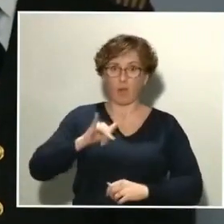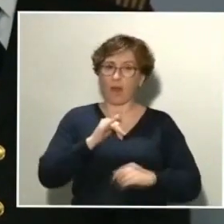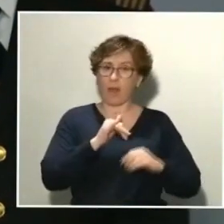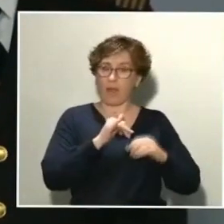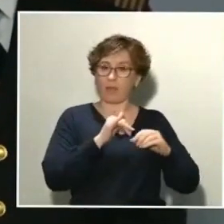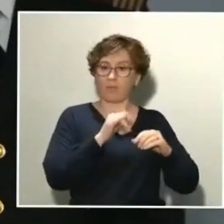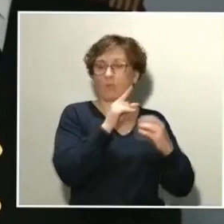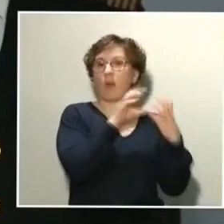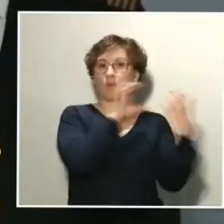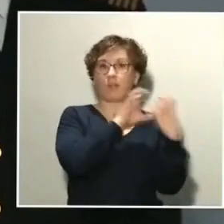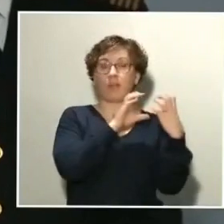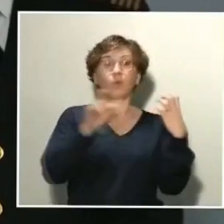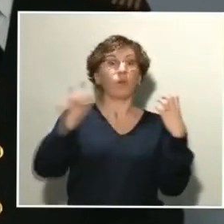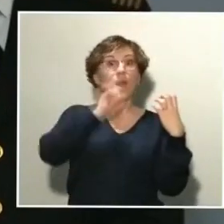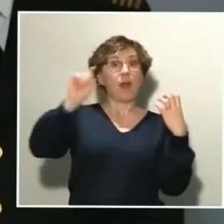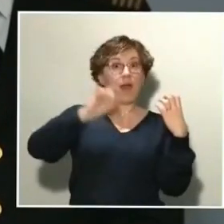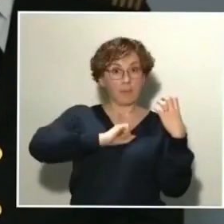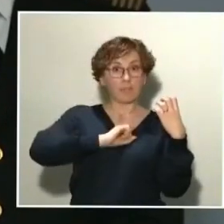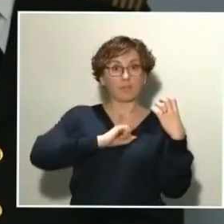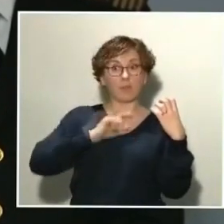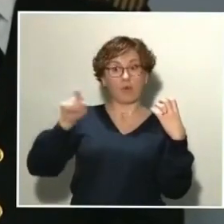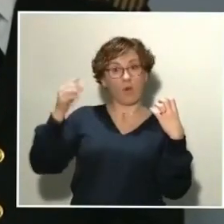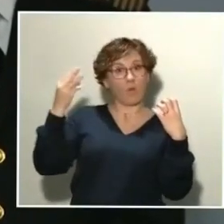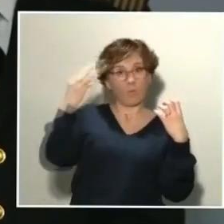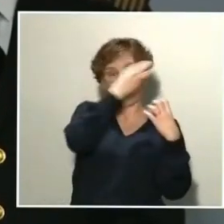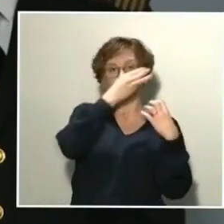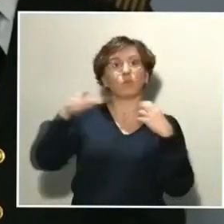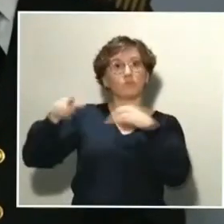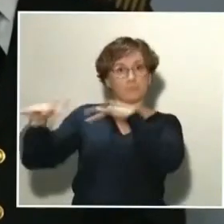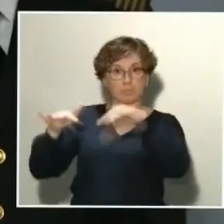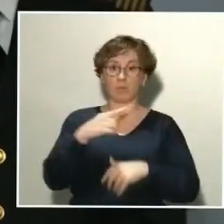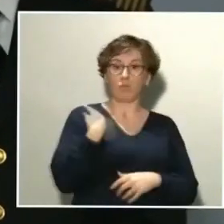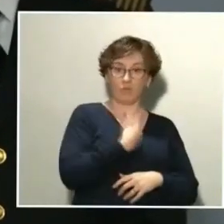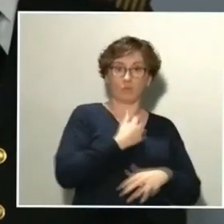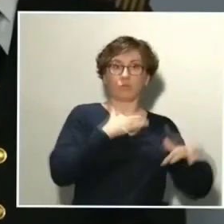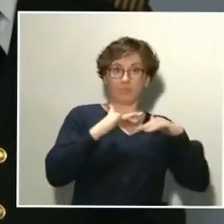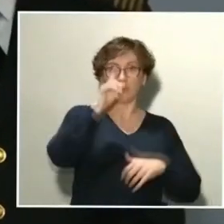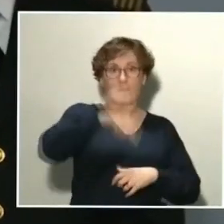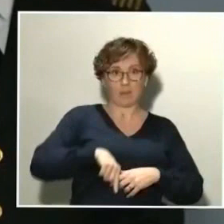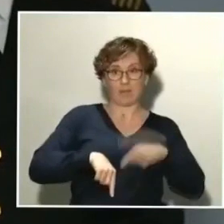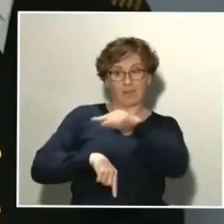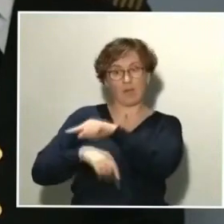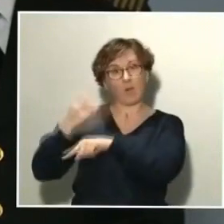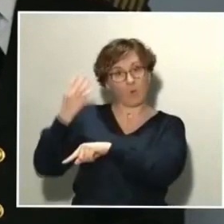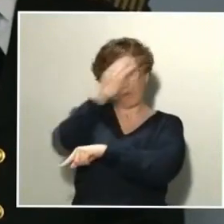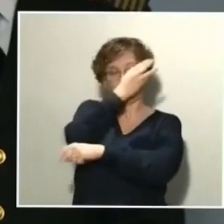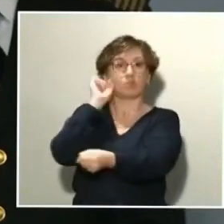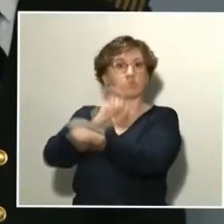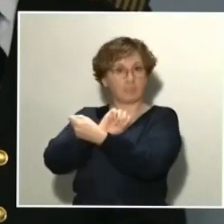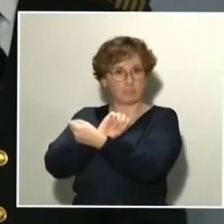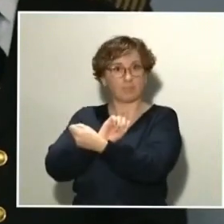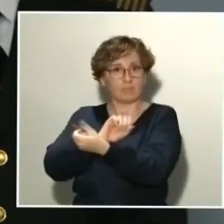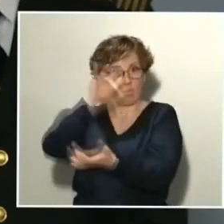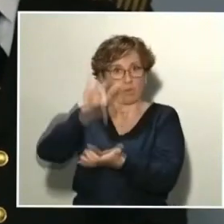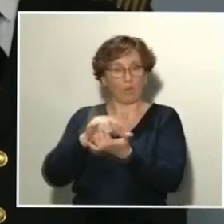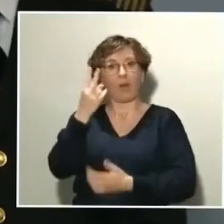mozos de escuadra se activan, nosotros nos activamos, los mozos logran detener a dos personas y nosotros